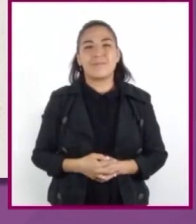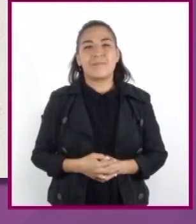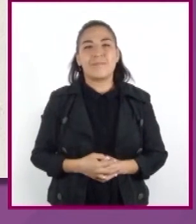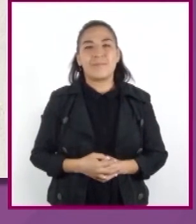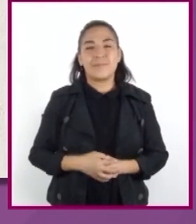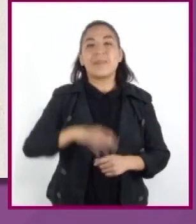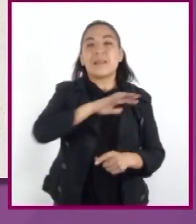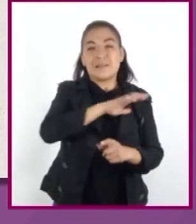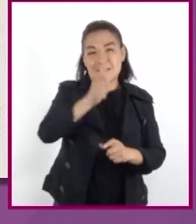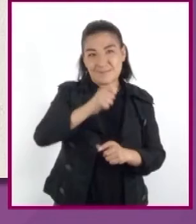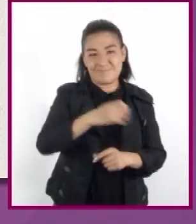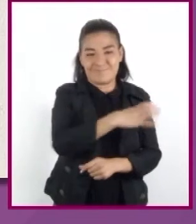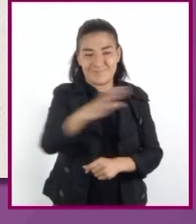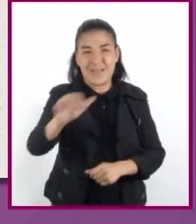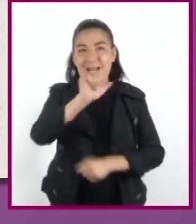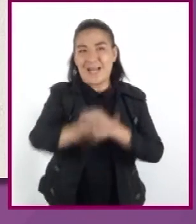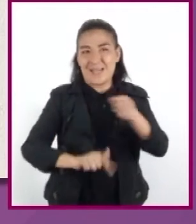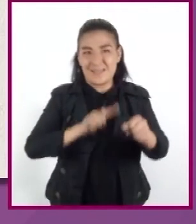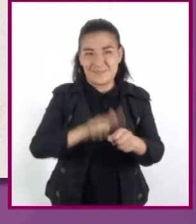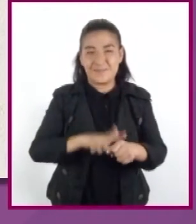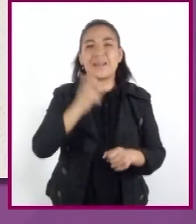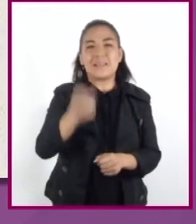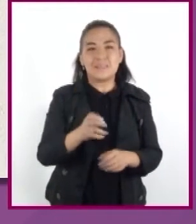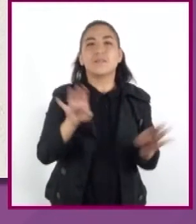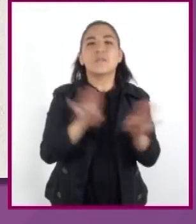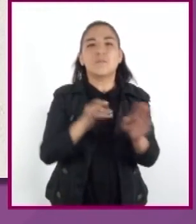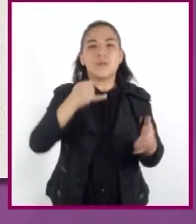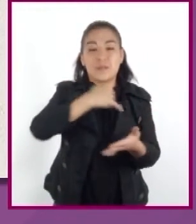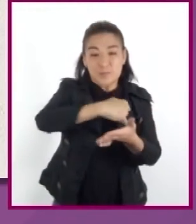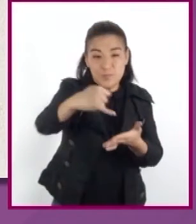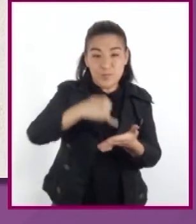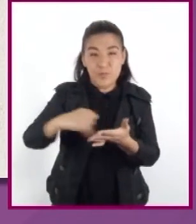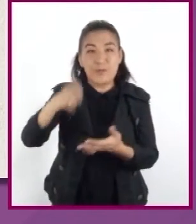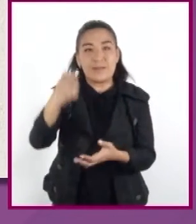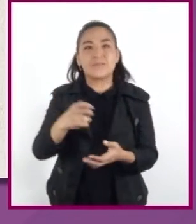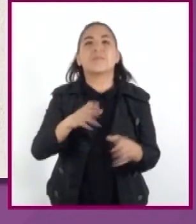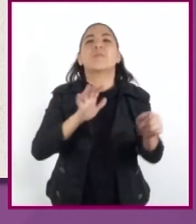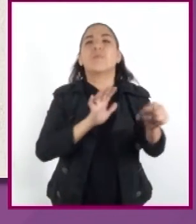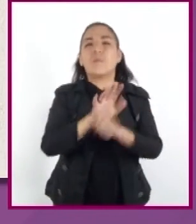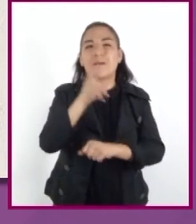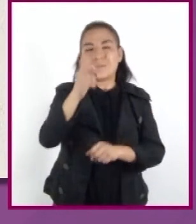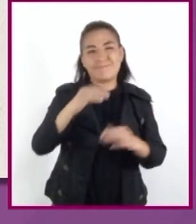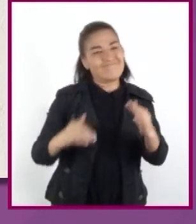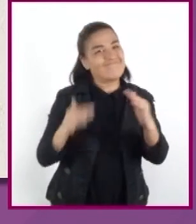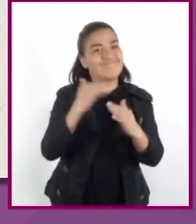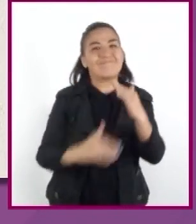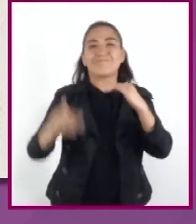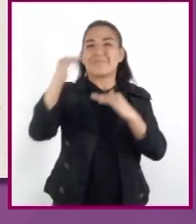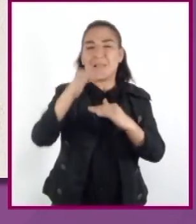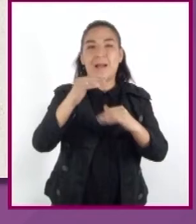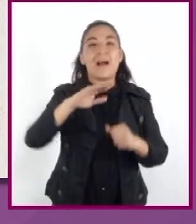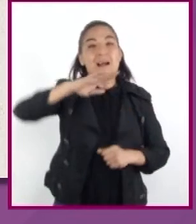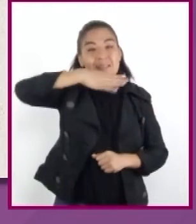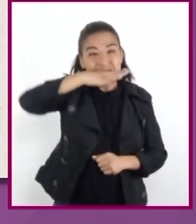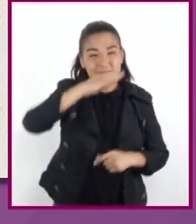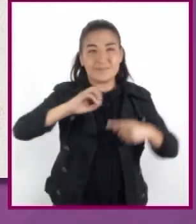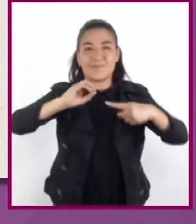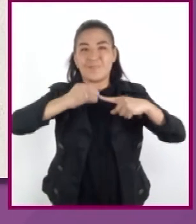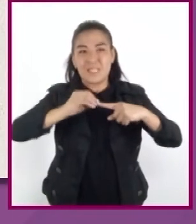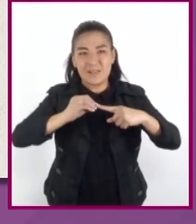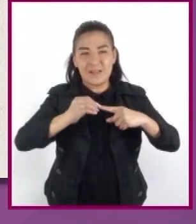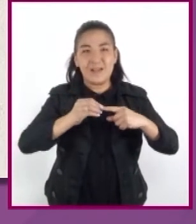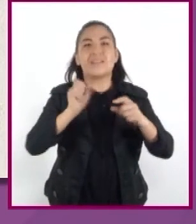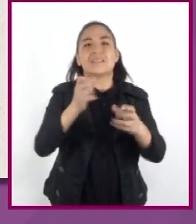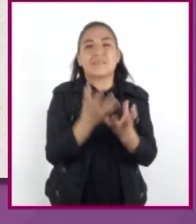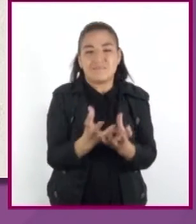Agricultura. La base de la subsistencia en Mesoamérica fue la agricultura. El maíz, el frijol, la